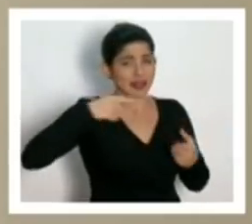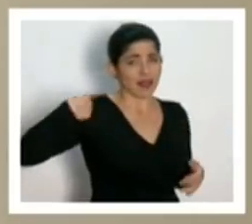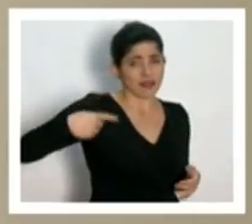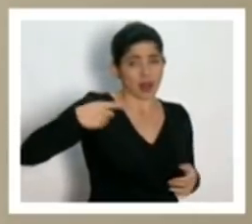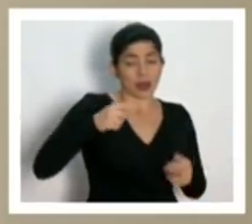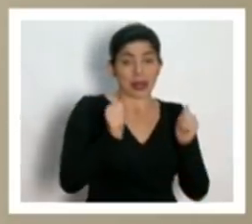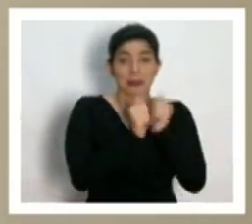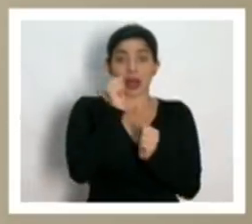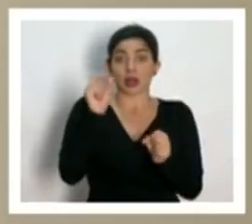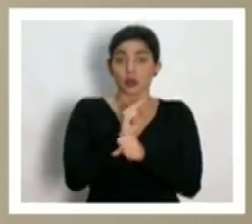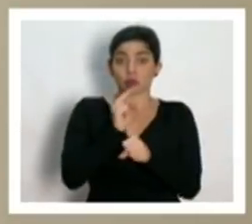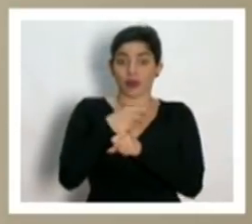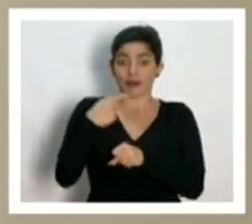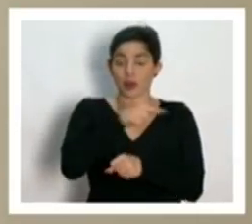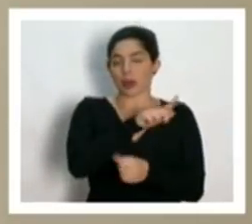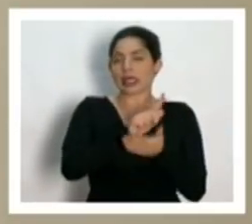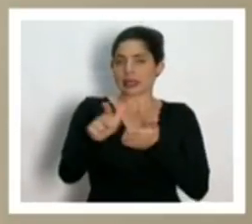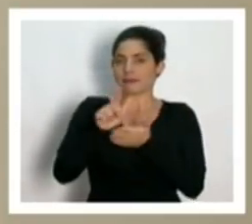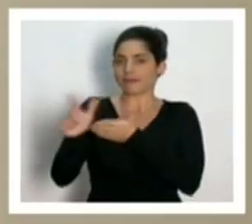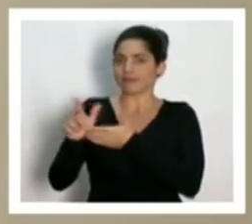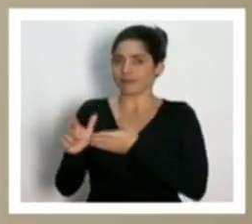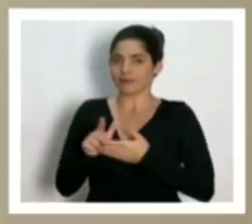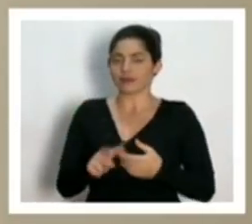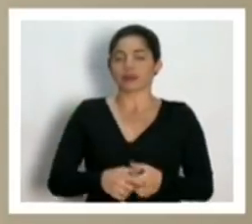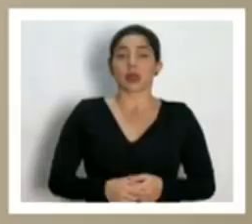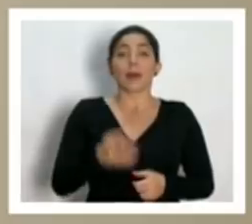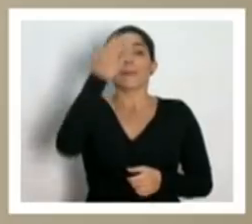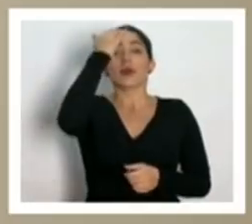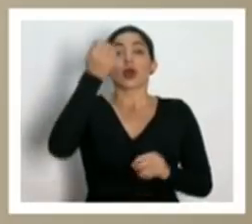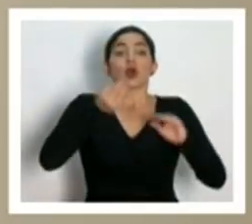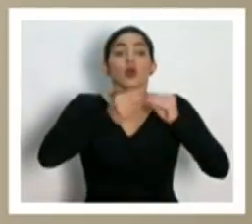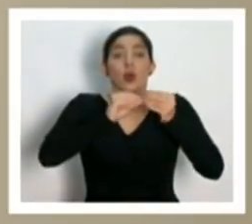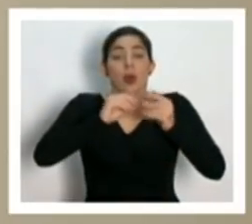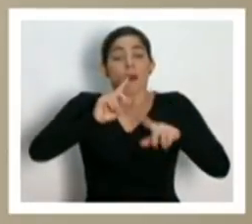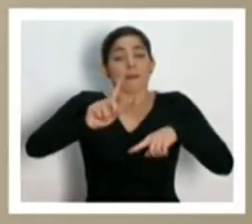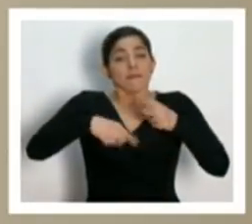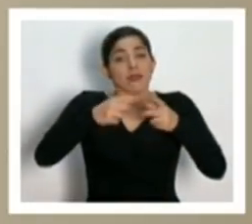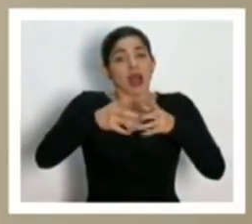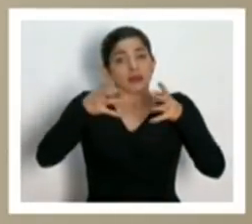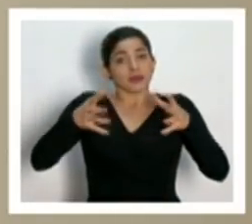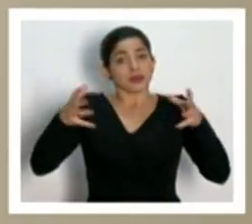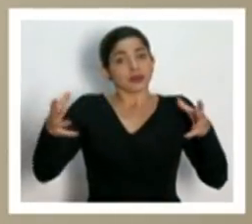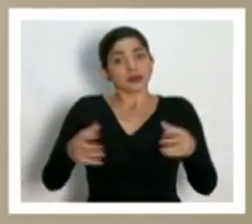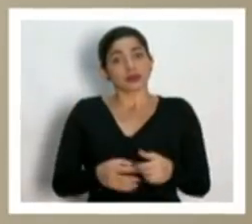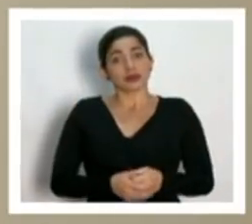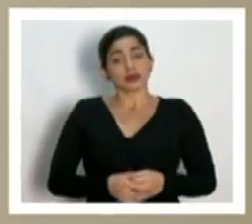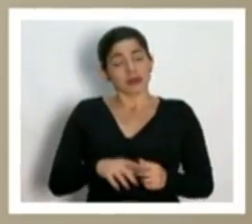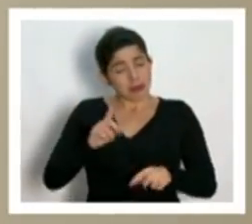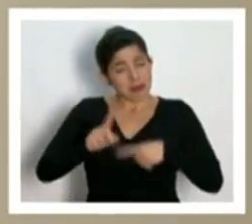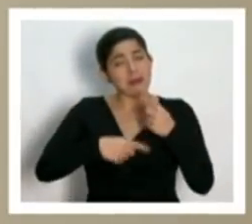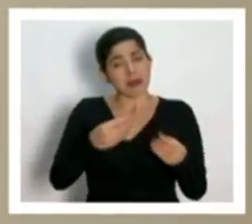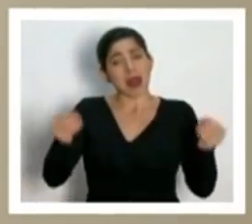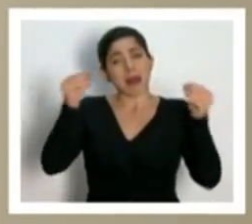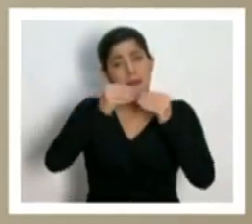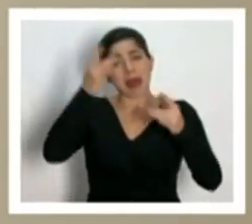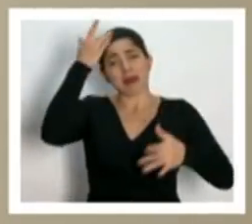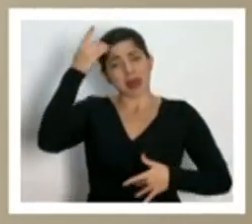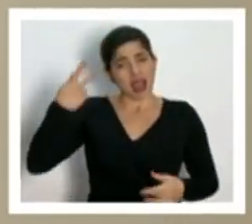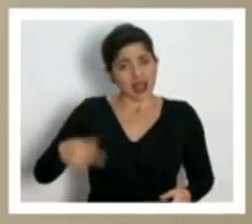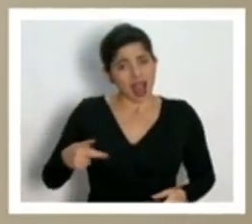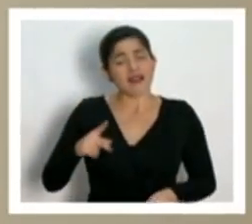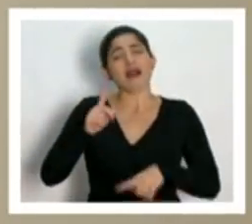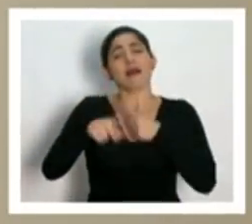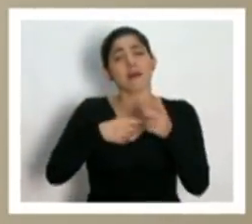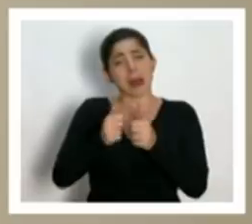utilizamos con cierta frecuencia porque los números van a subir van a haber más pacientes graves van a haber más